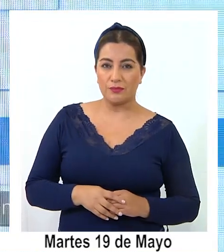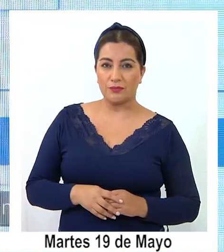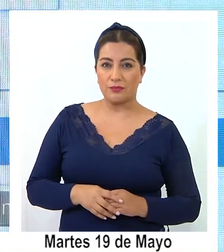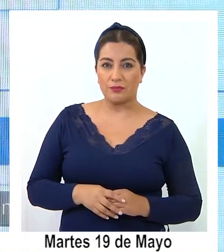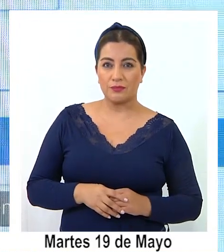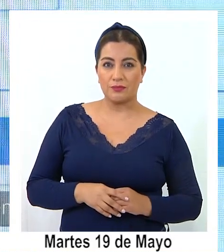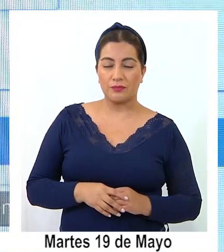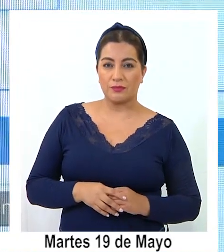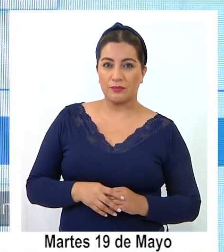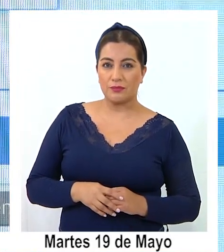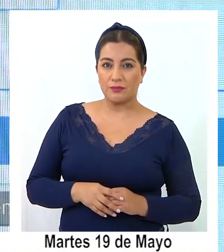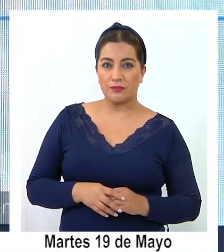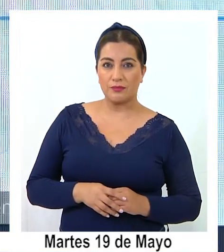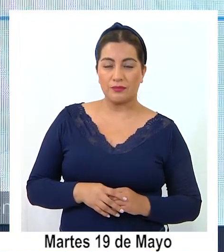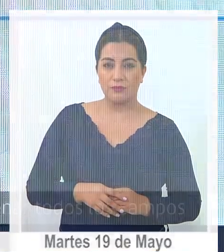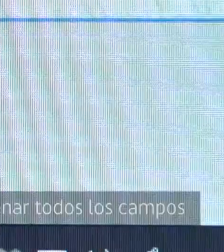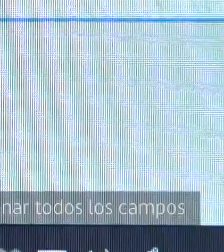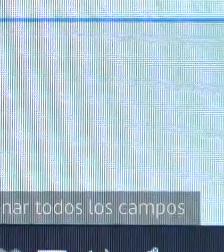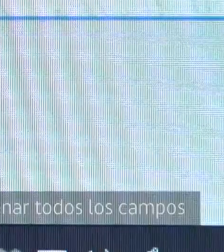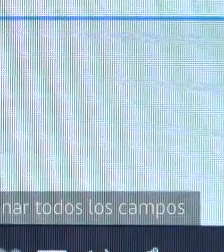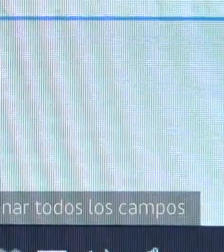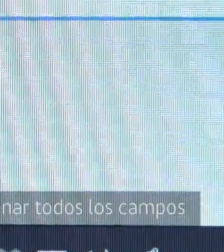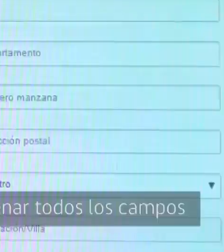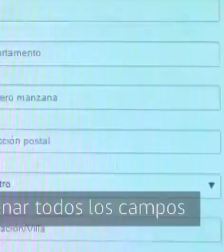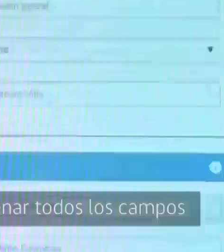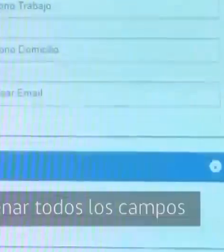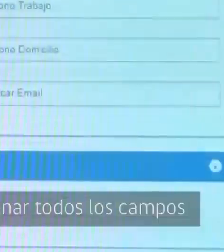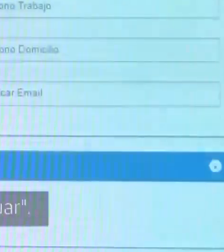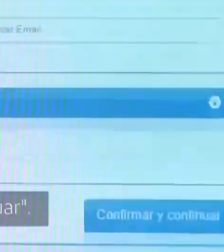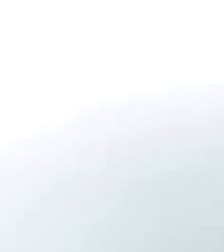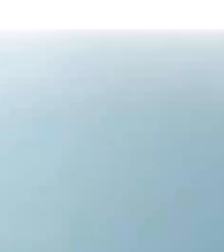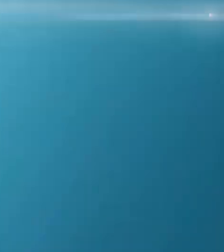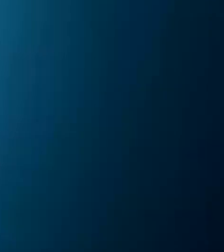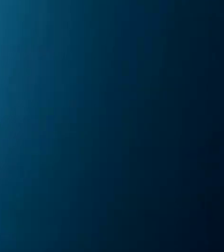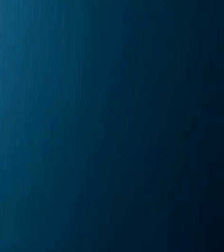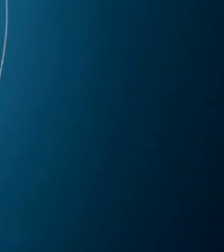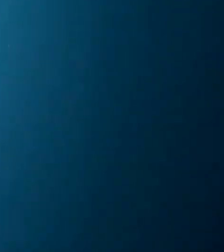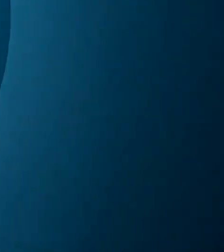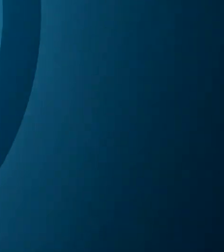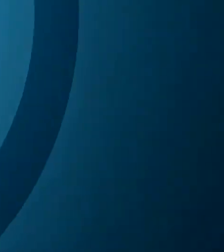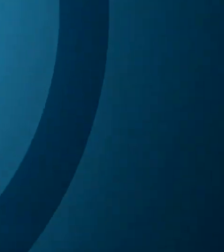correo electrónico de contacto. Luego deberás rellenar todos los campos obligados.